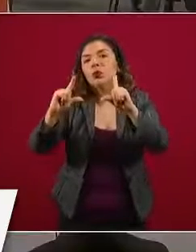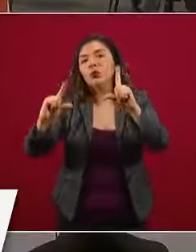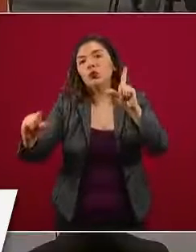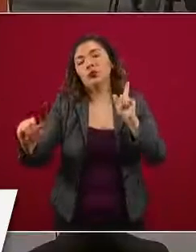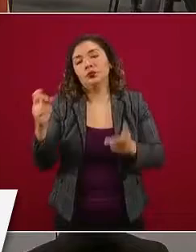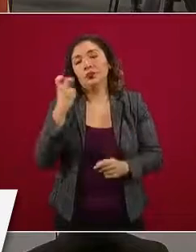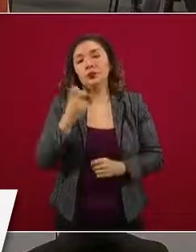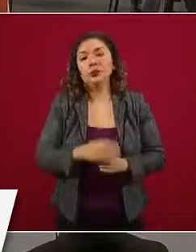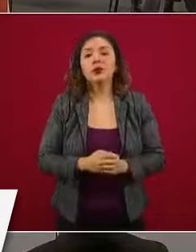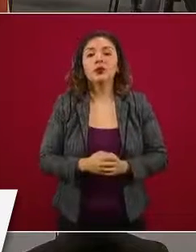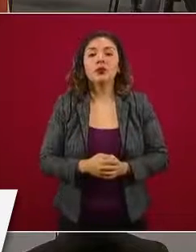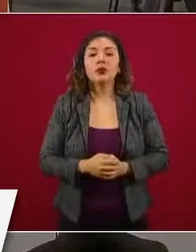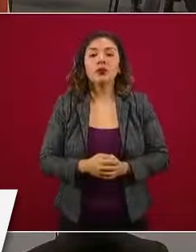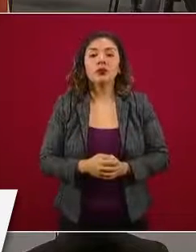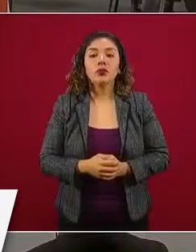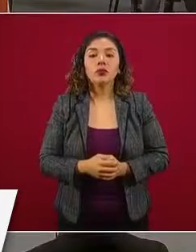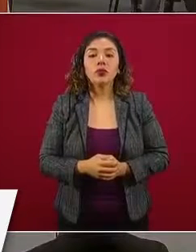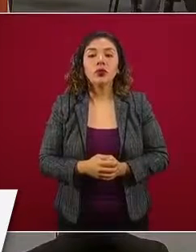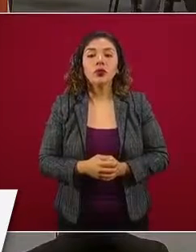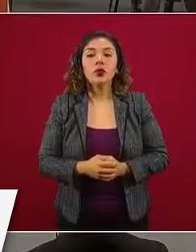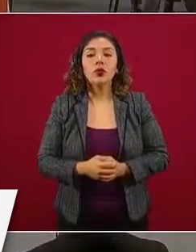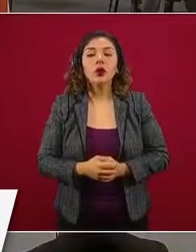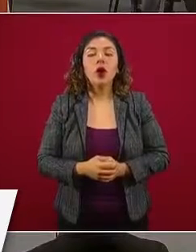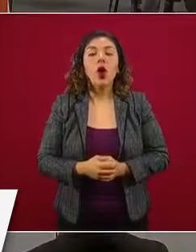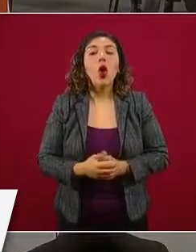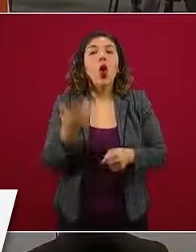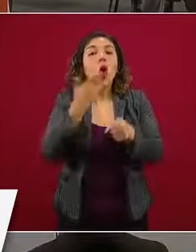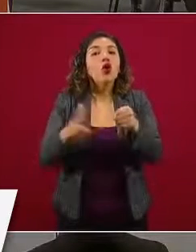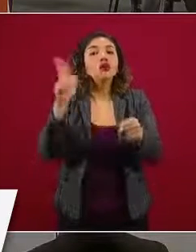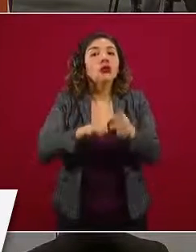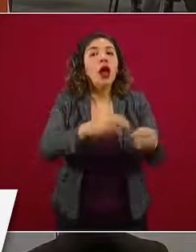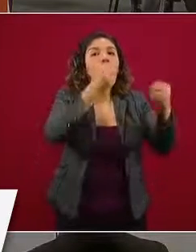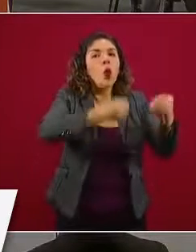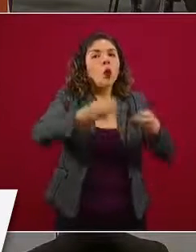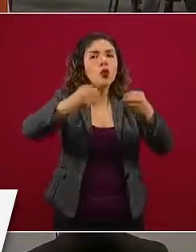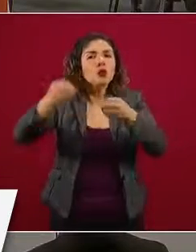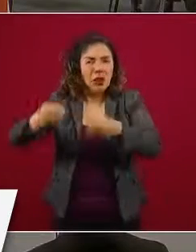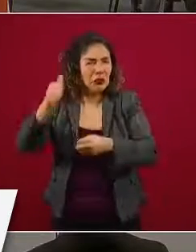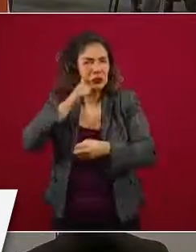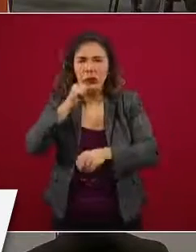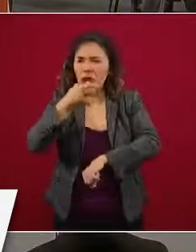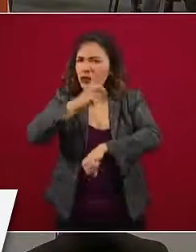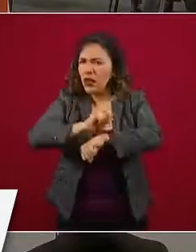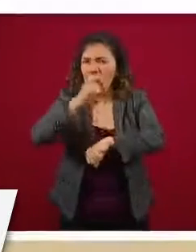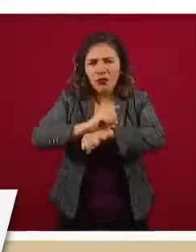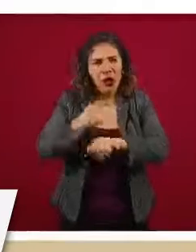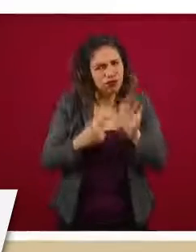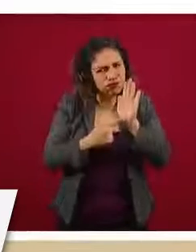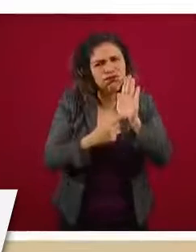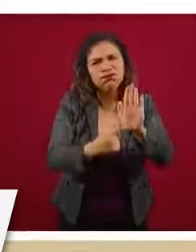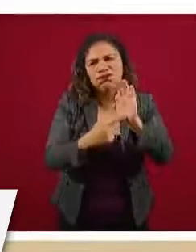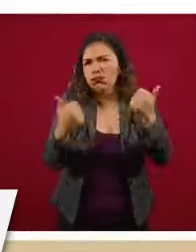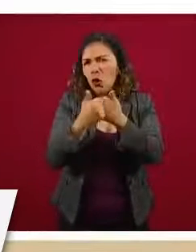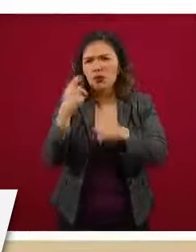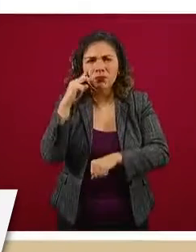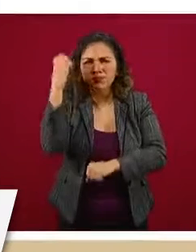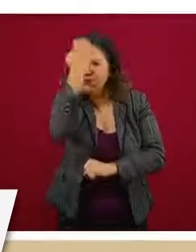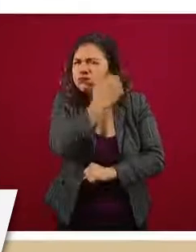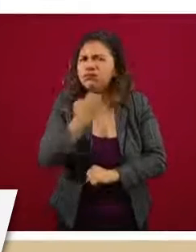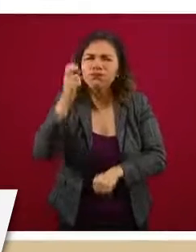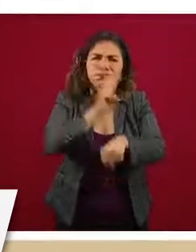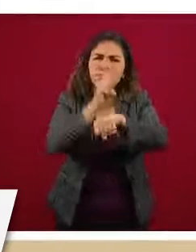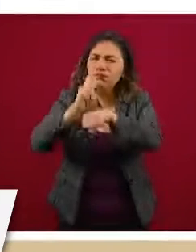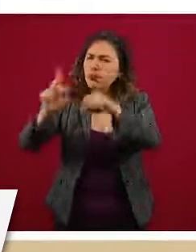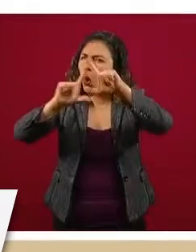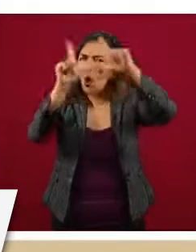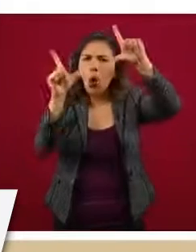Finalmente, en la parte básica del informe técnico tenemos la ocupación hospitalaria que comentamos todos los días y que monitoreamos en todas las entidades